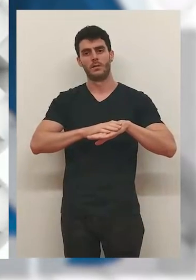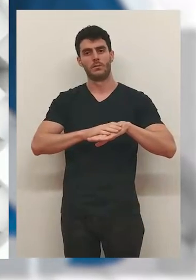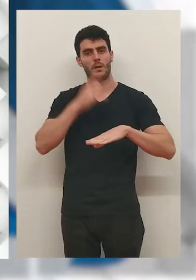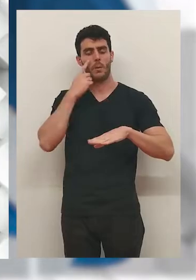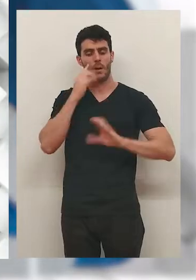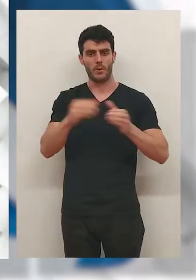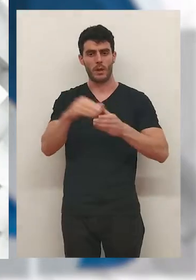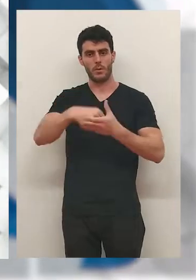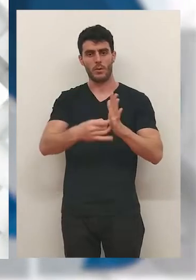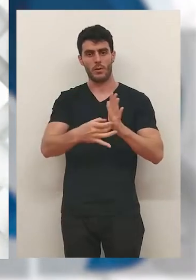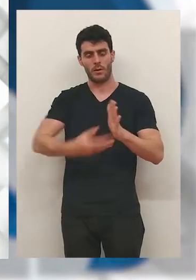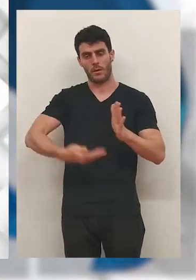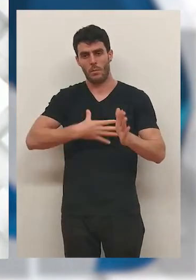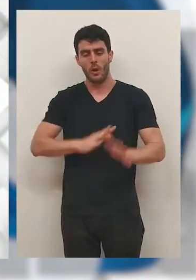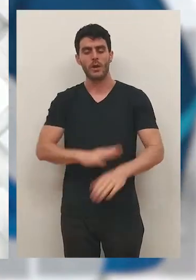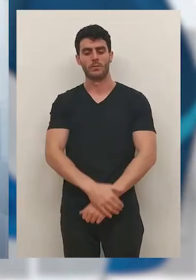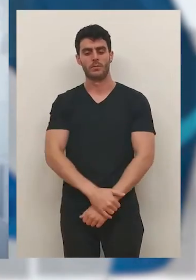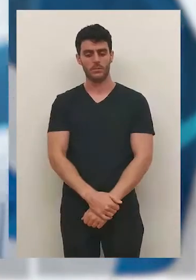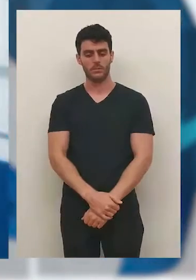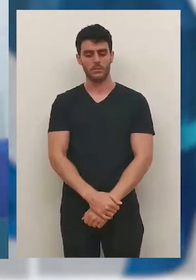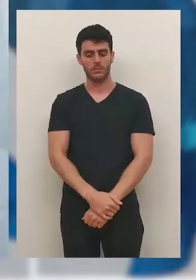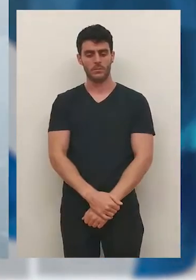afrontar el mercado.